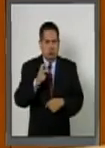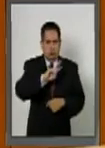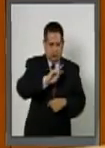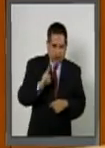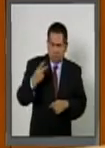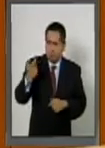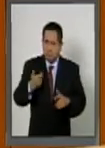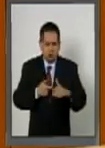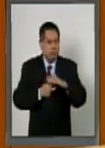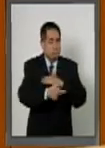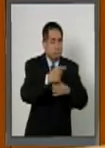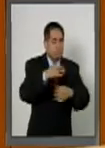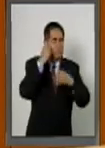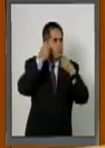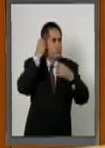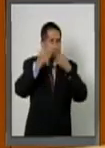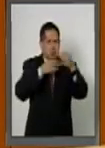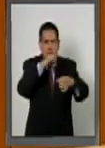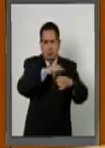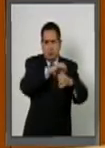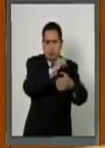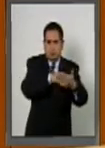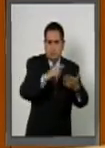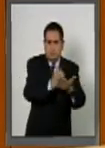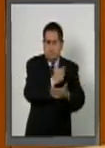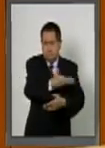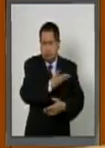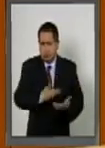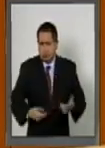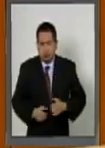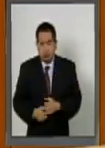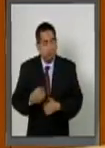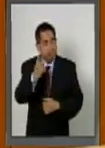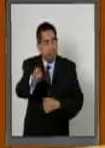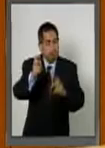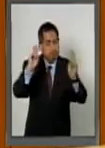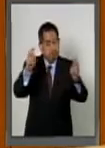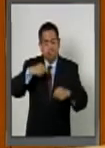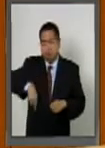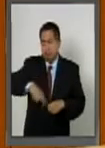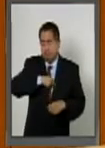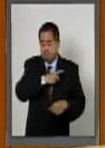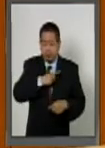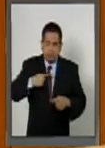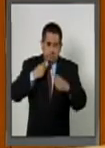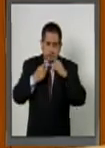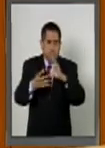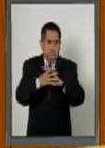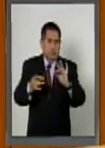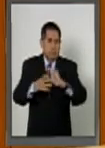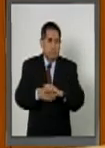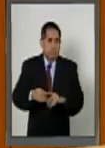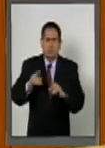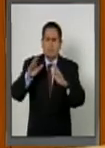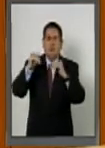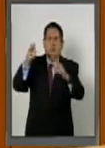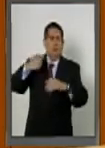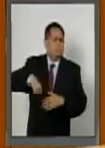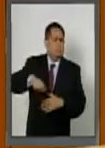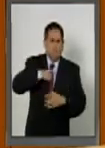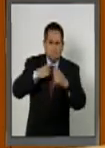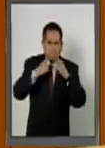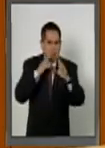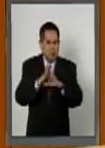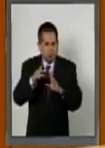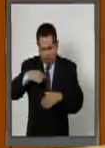la campaña electoral. Ese es el gran tema. Y es el tema que tenemos que resolver. Allá afuera estamos discutiendo. Yo